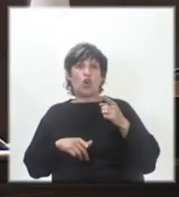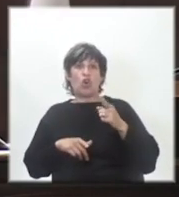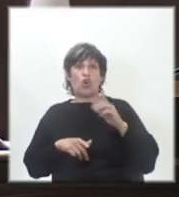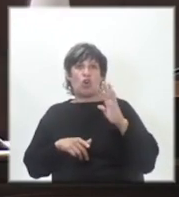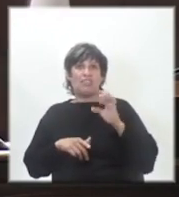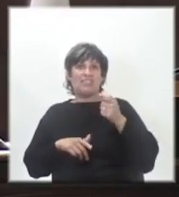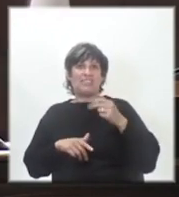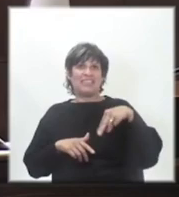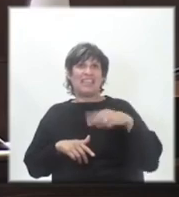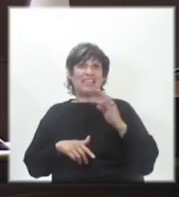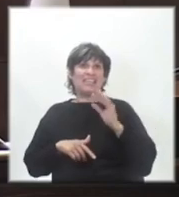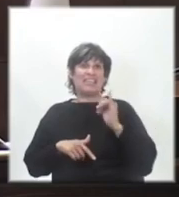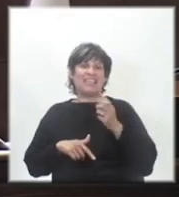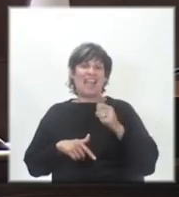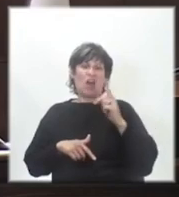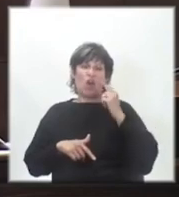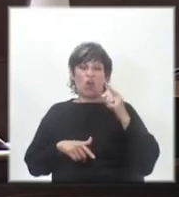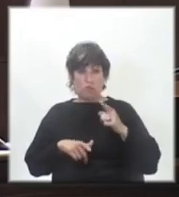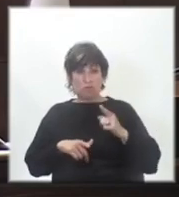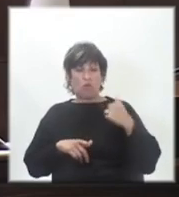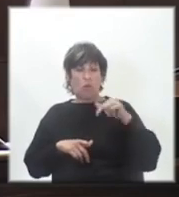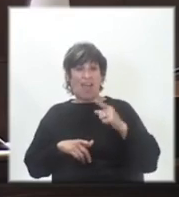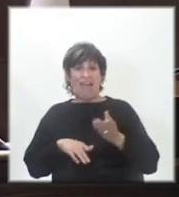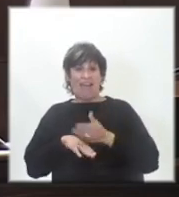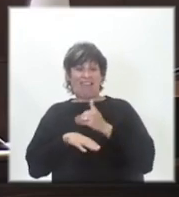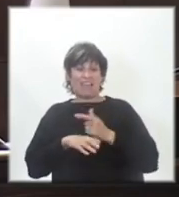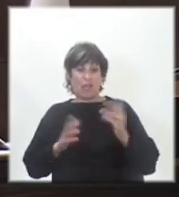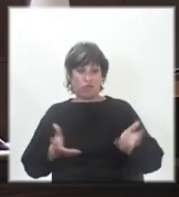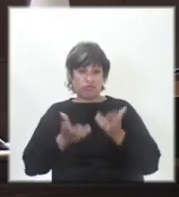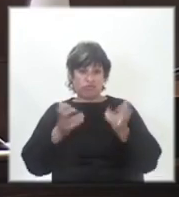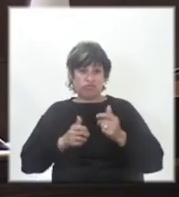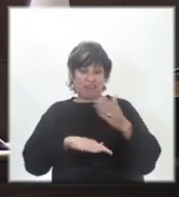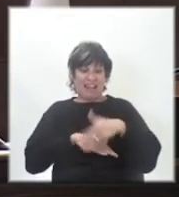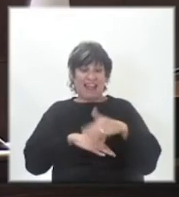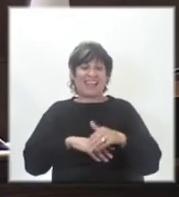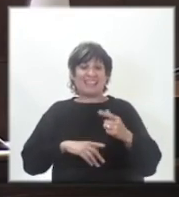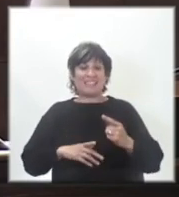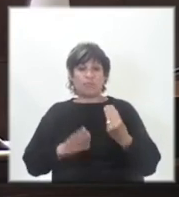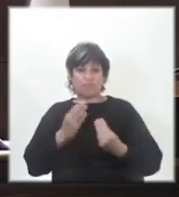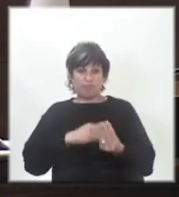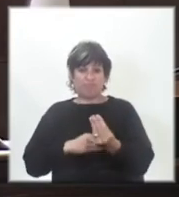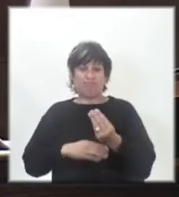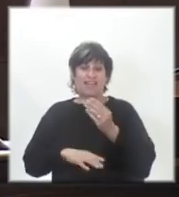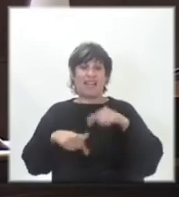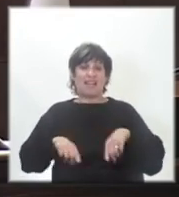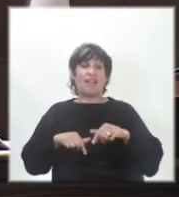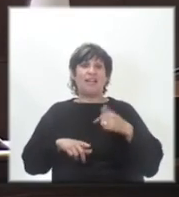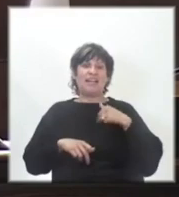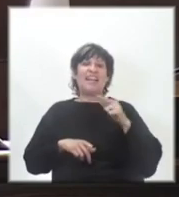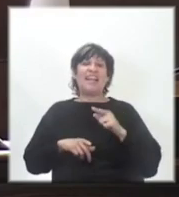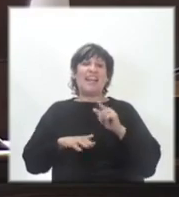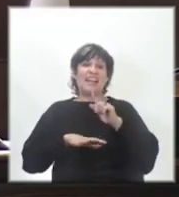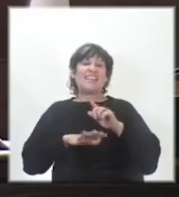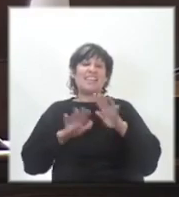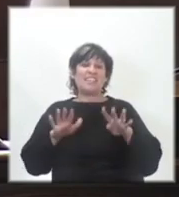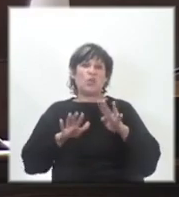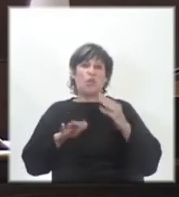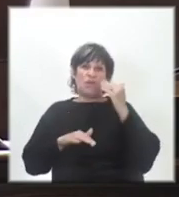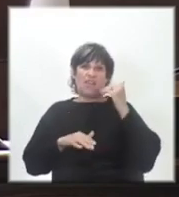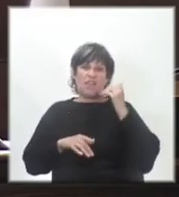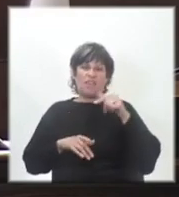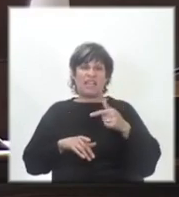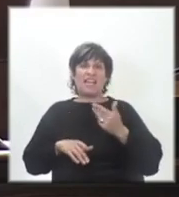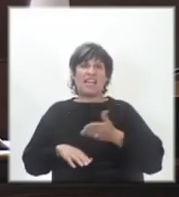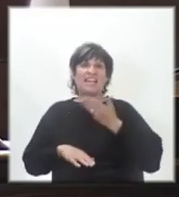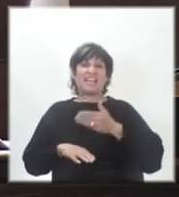aparece el ministerio. Barrio 19 de Abril, los vecinos reclaman seguridad. Donde aparecieron dos mujeres